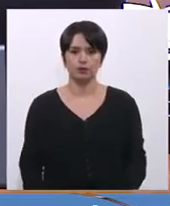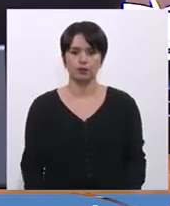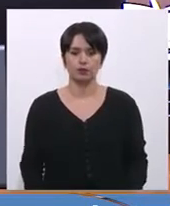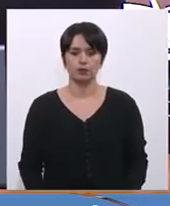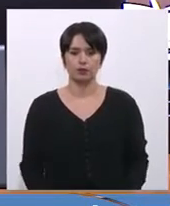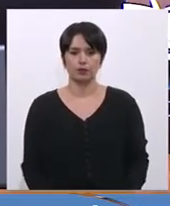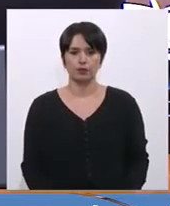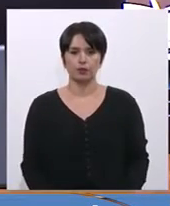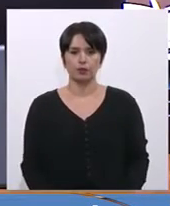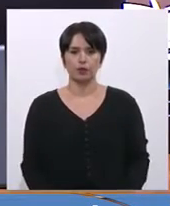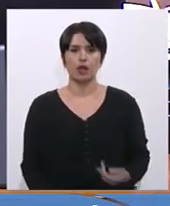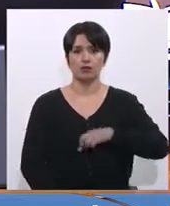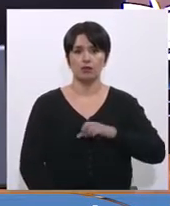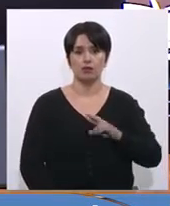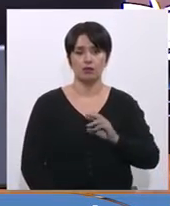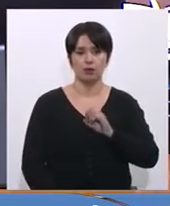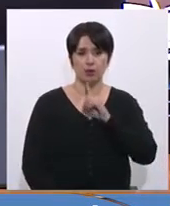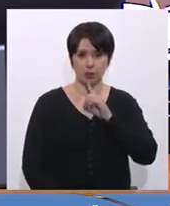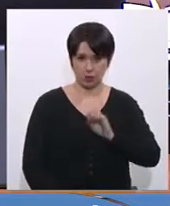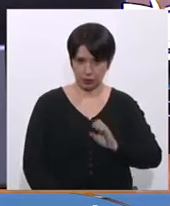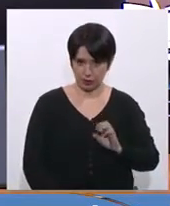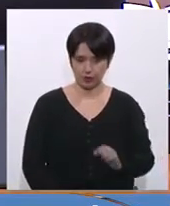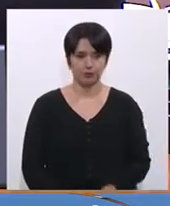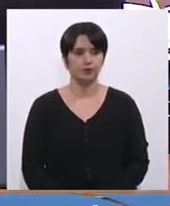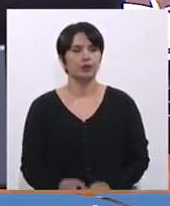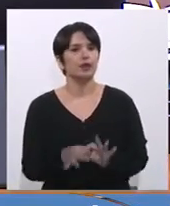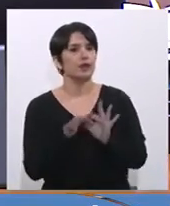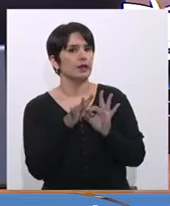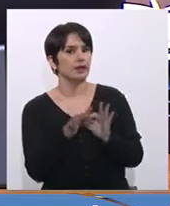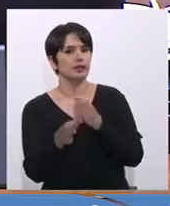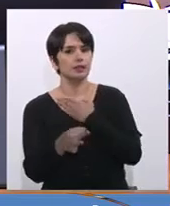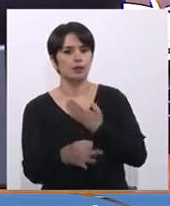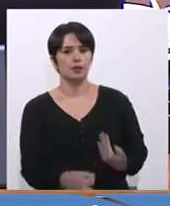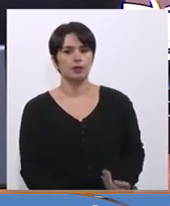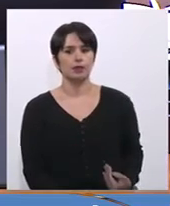Señor director. Gracias, presidente.